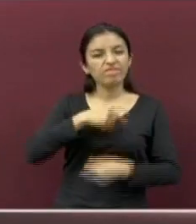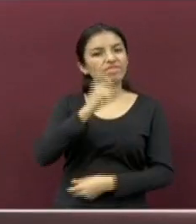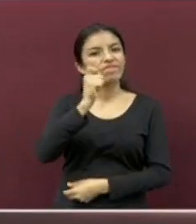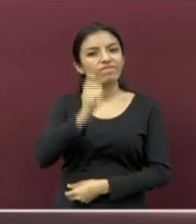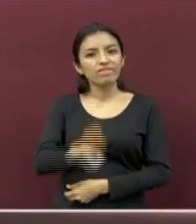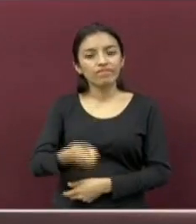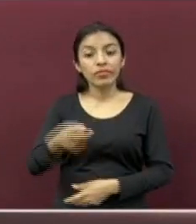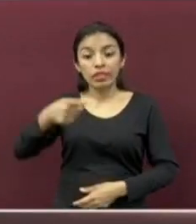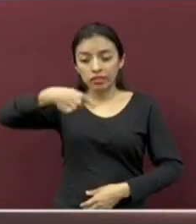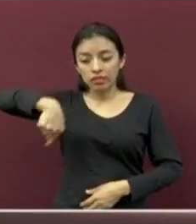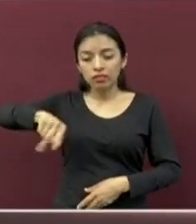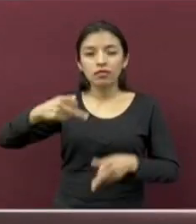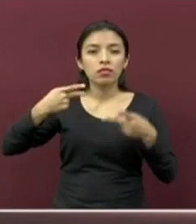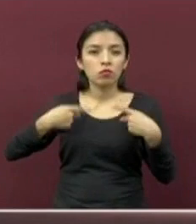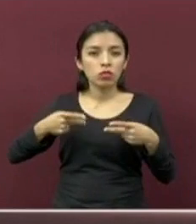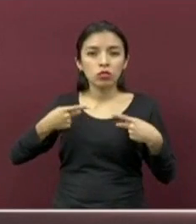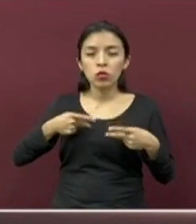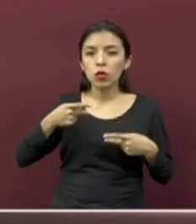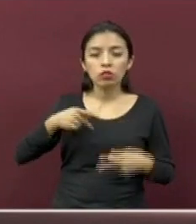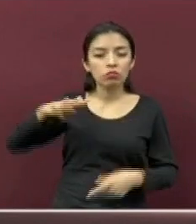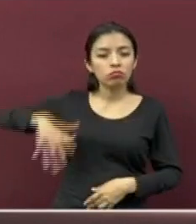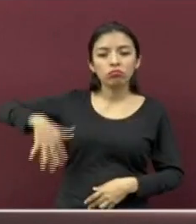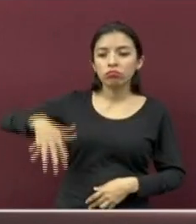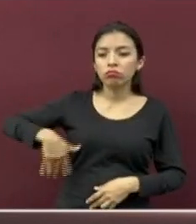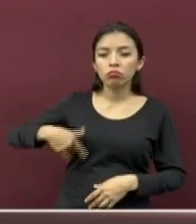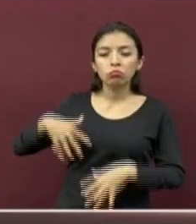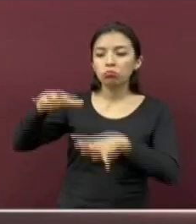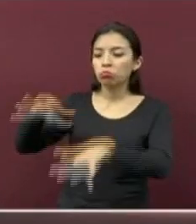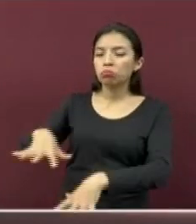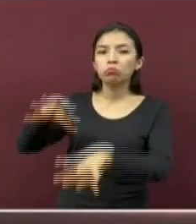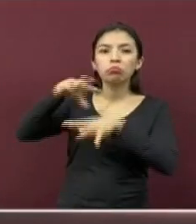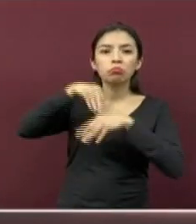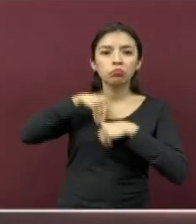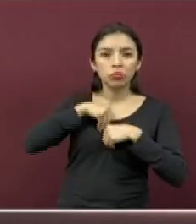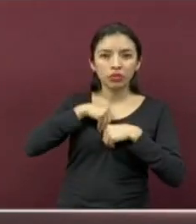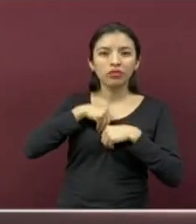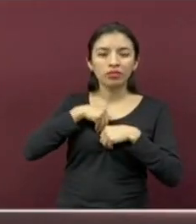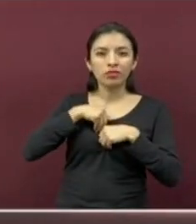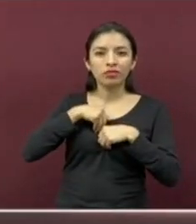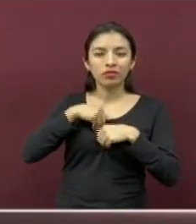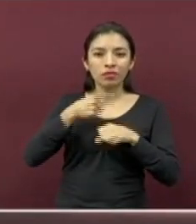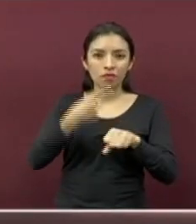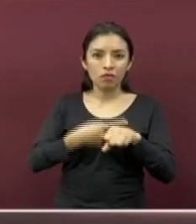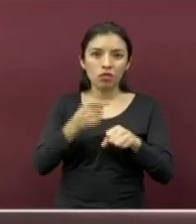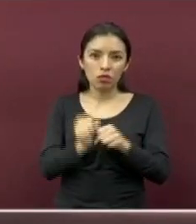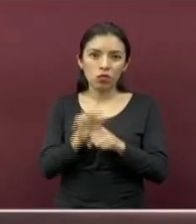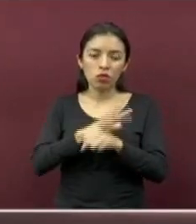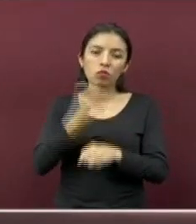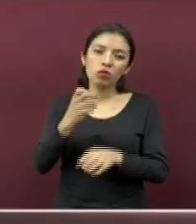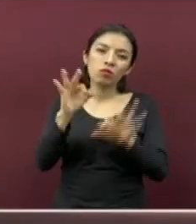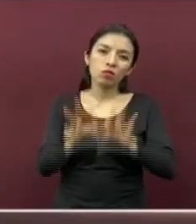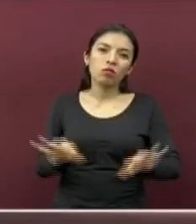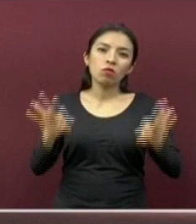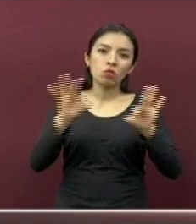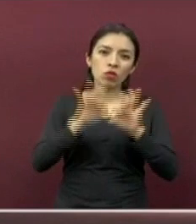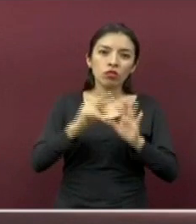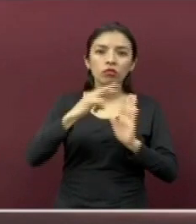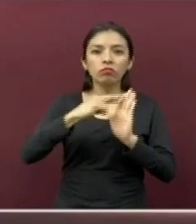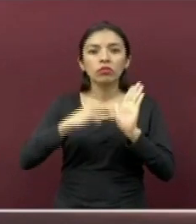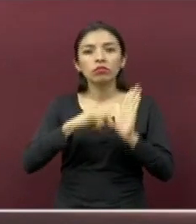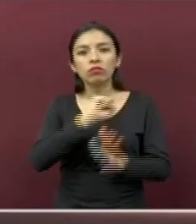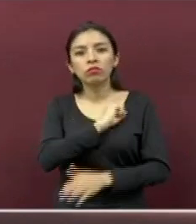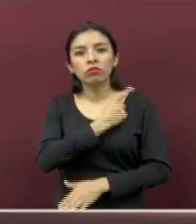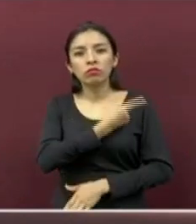recién desarrollaron los síntomas de la COVID-19 y por lo tanto es muy importante que lleven a cabo las medidas de